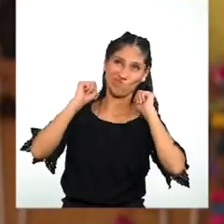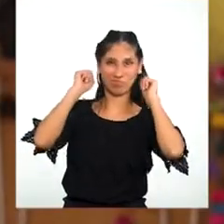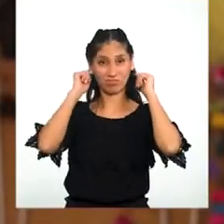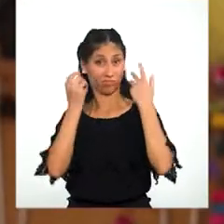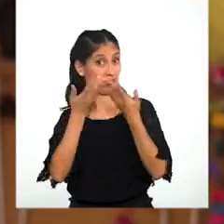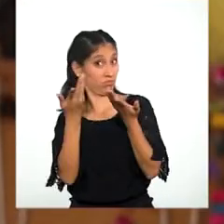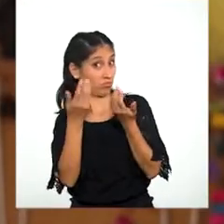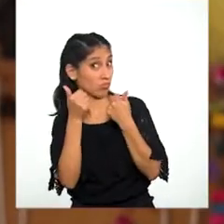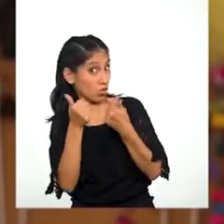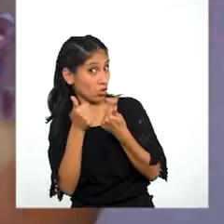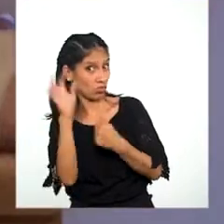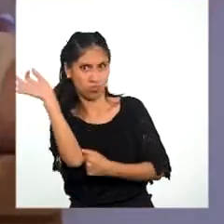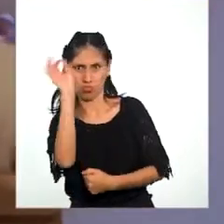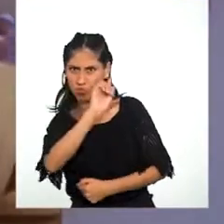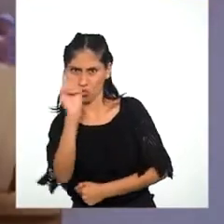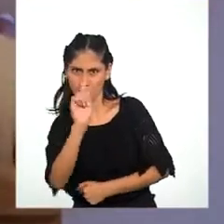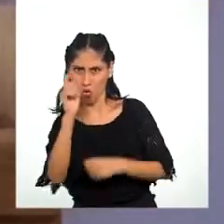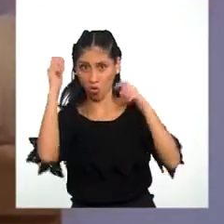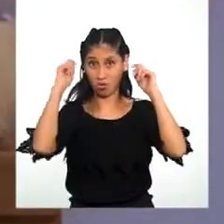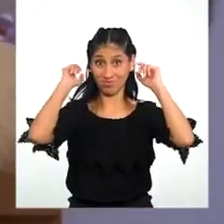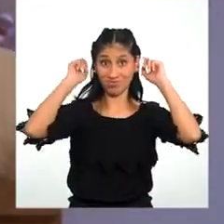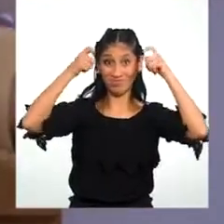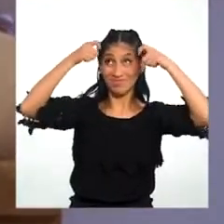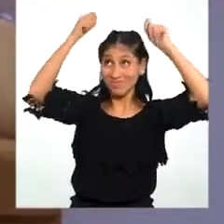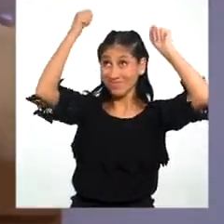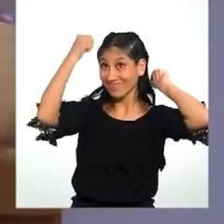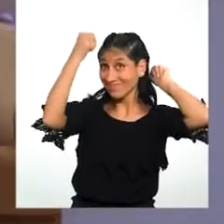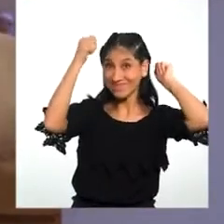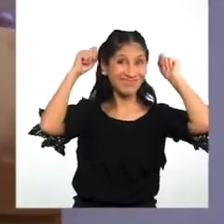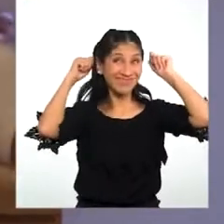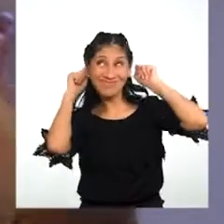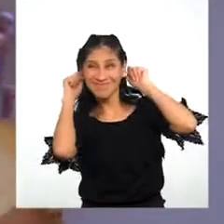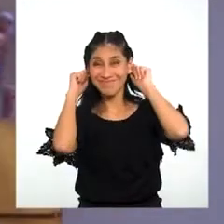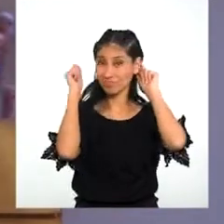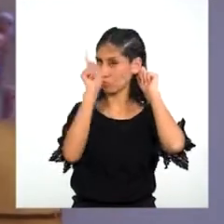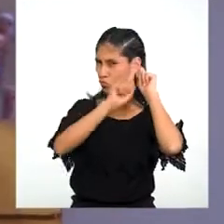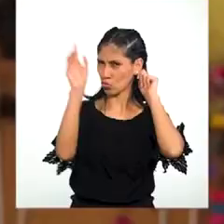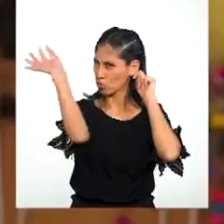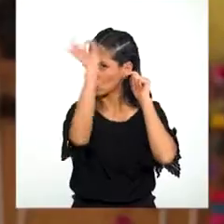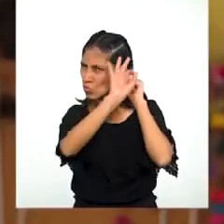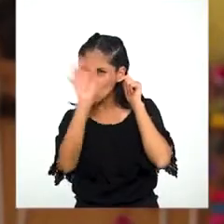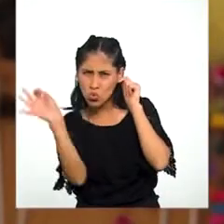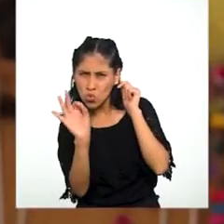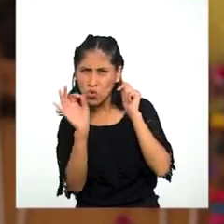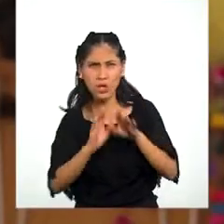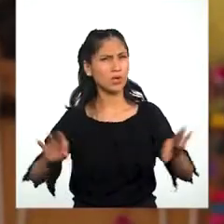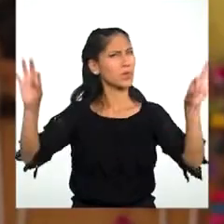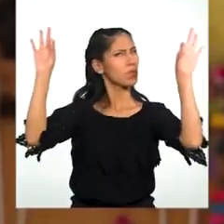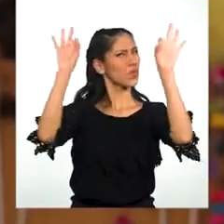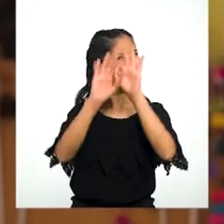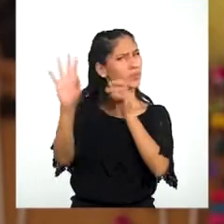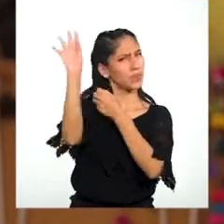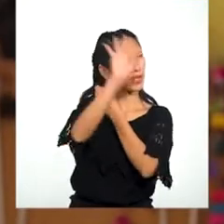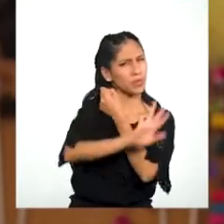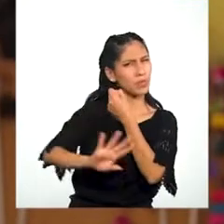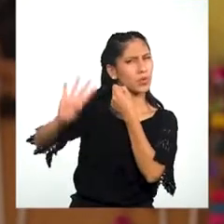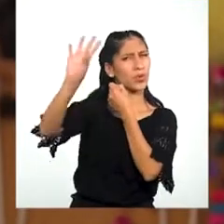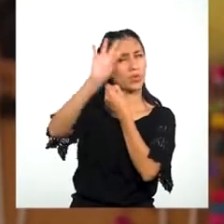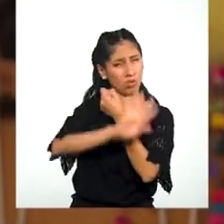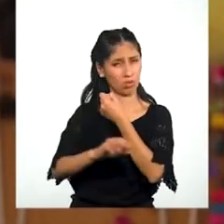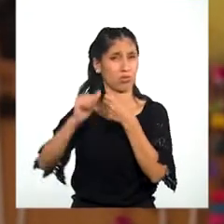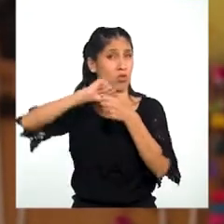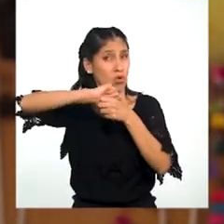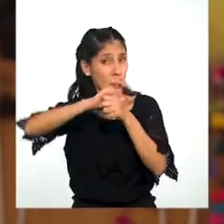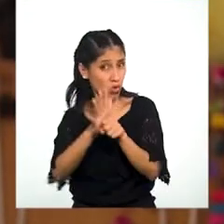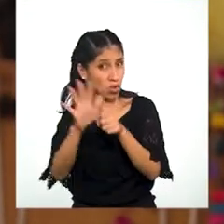Debe usarse La mascarilla En la frente Lo importante Es protegernos De esta enfermedad